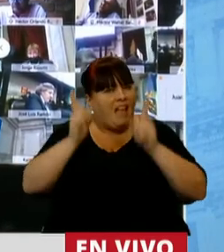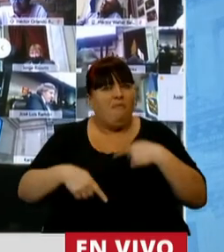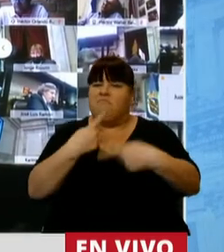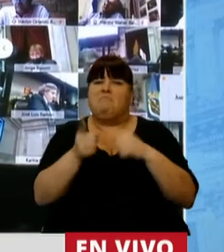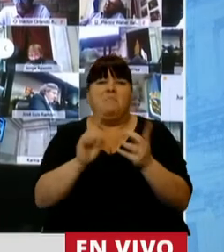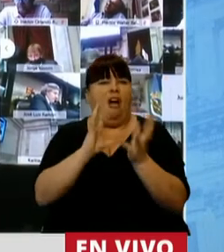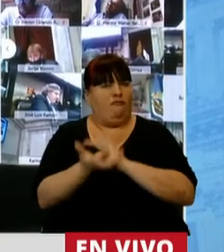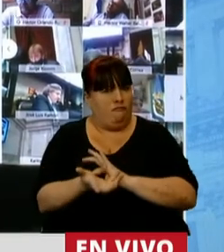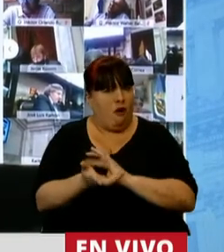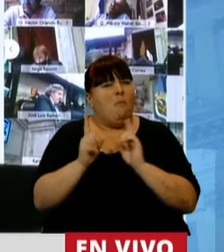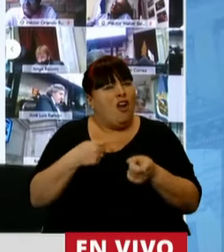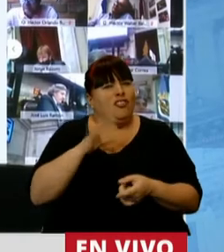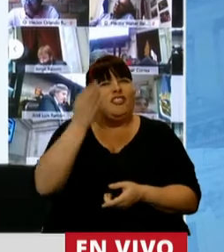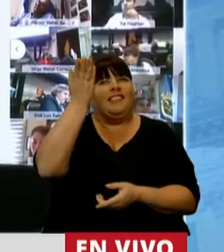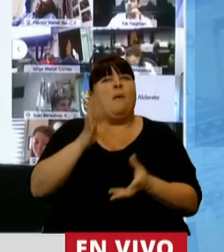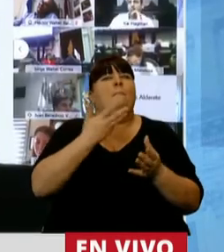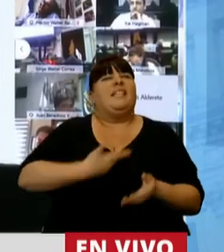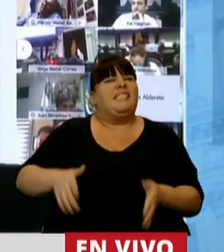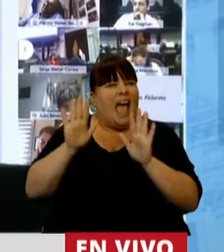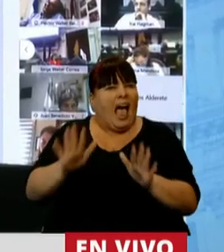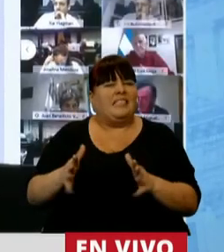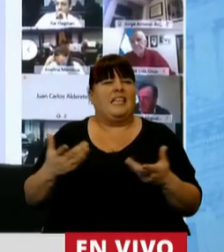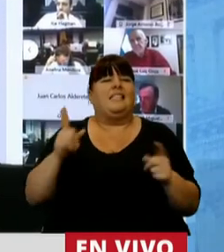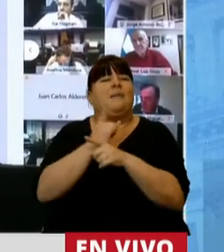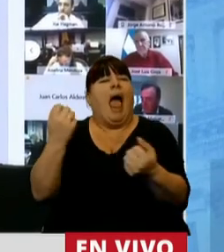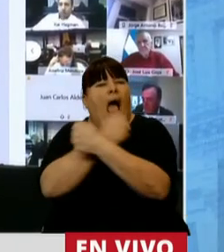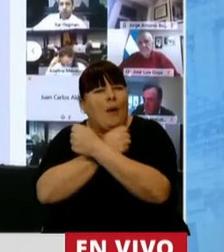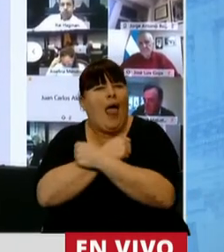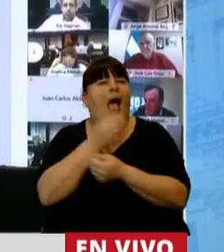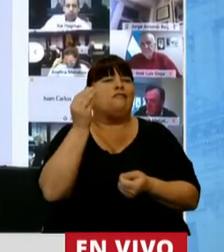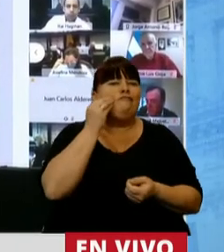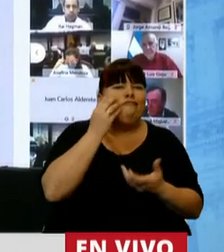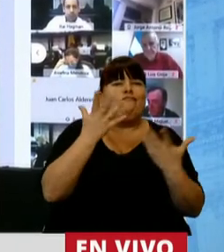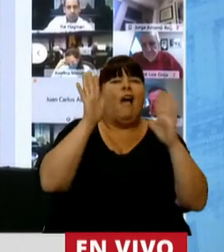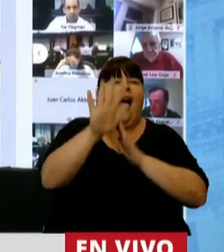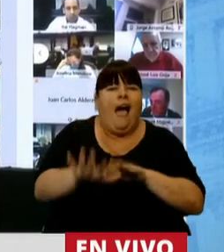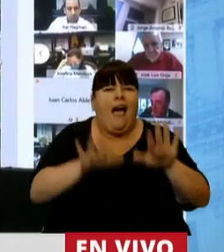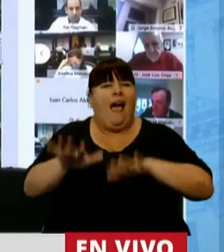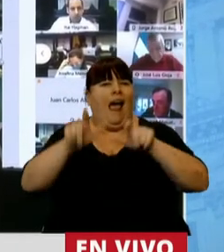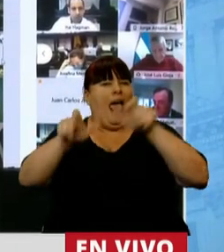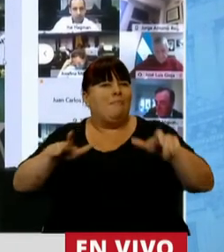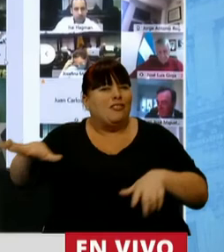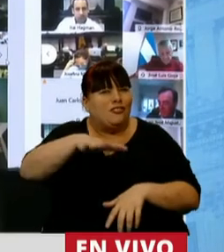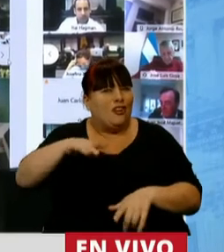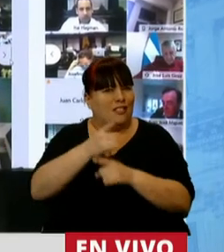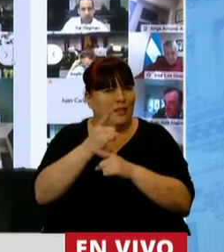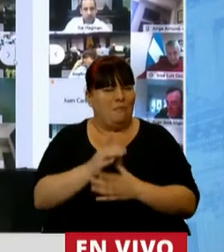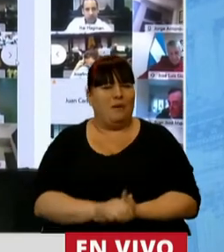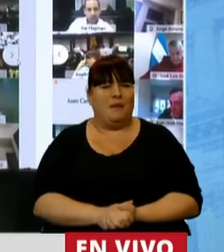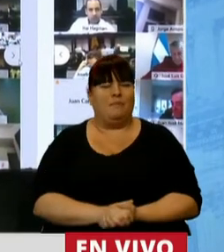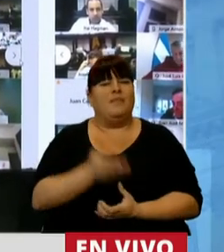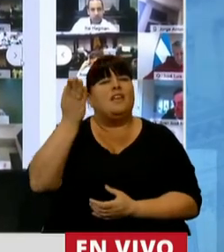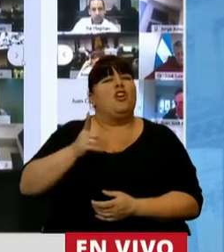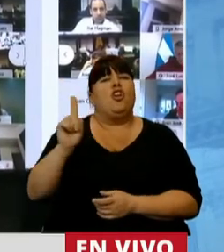Por eso no nos extrañaba tener ese presidente que abrazaba, besaba y acariciaba a su pueblo. Lupi